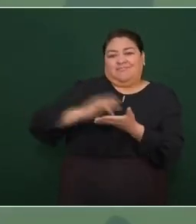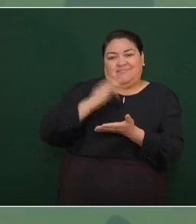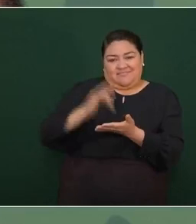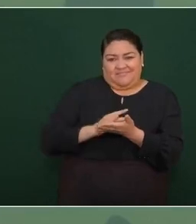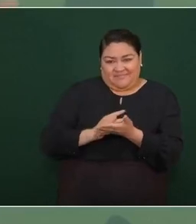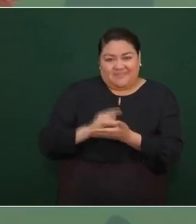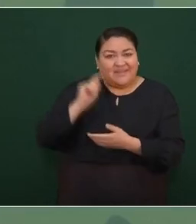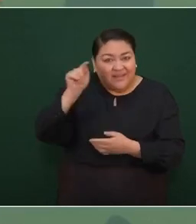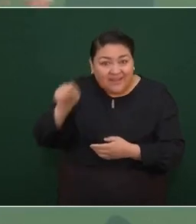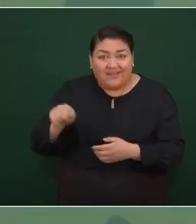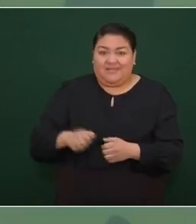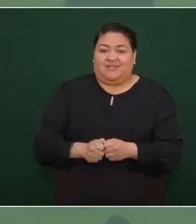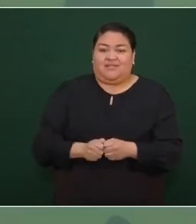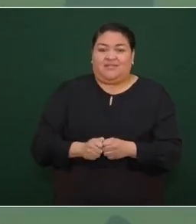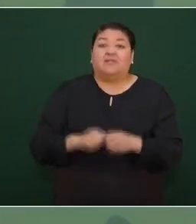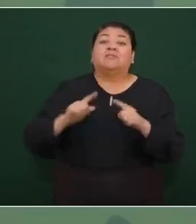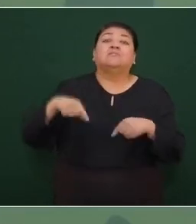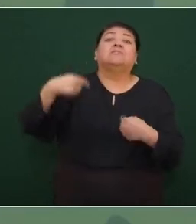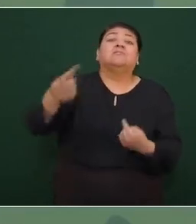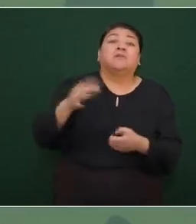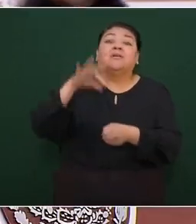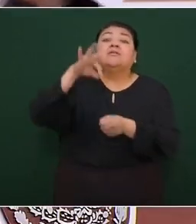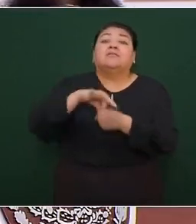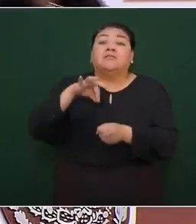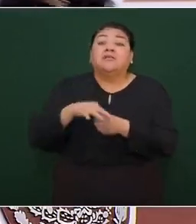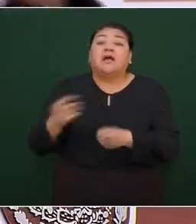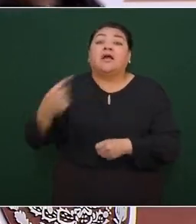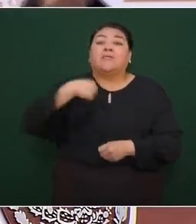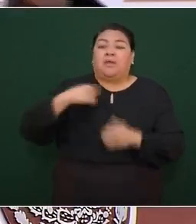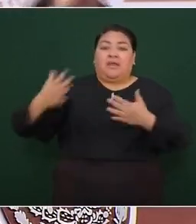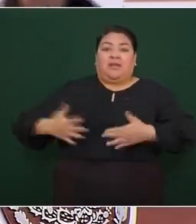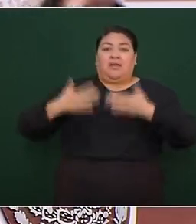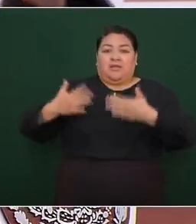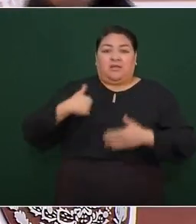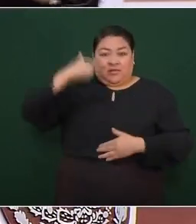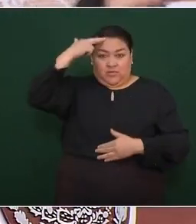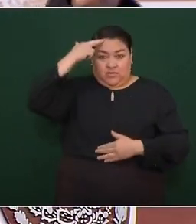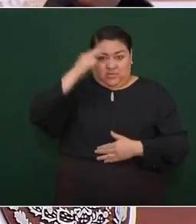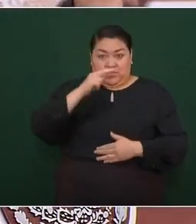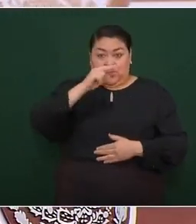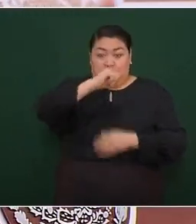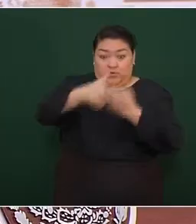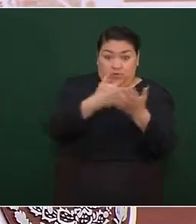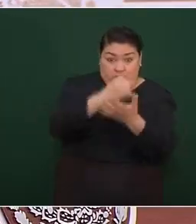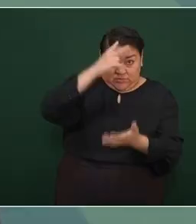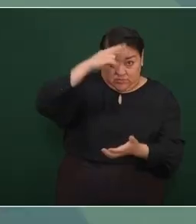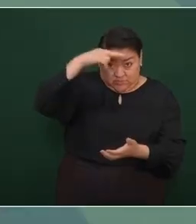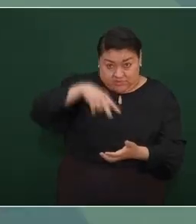¿quiénes me sacaron adelante cuando me destituyeron como jefe de gobierno?